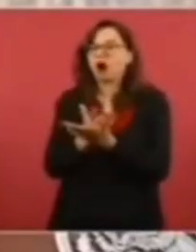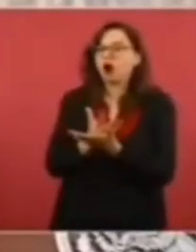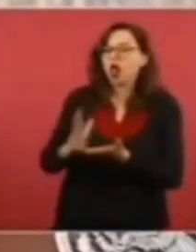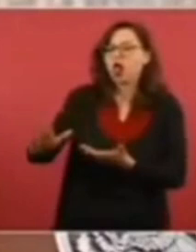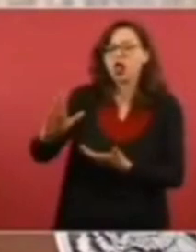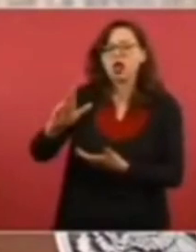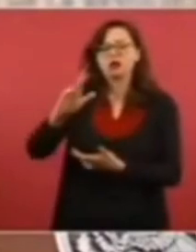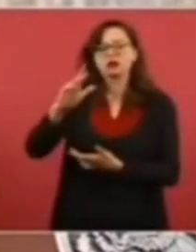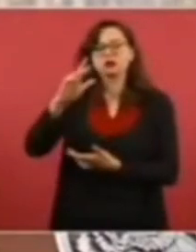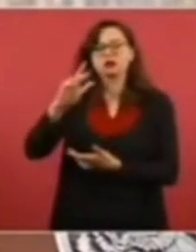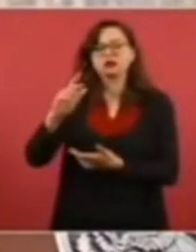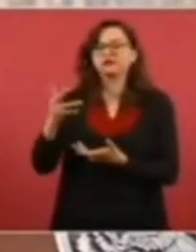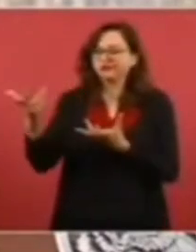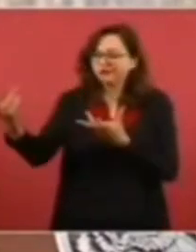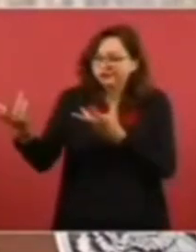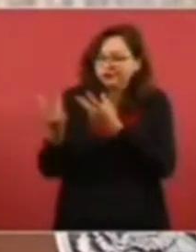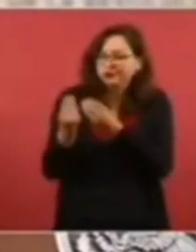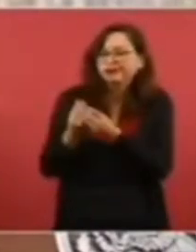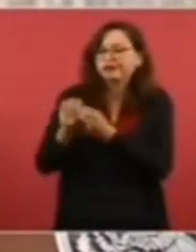olvidado.